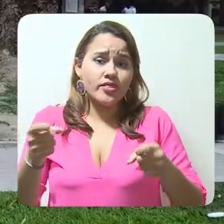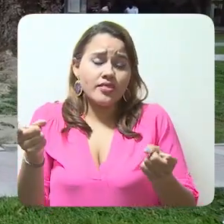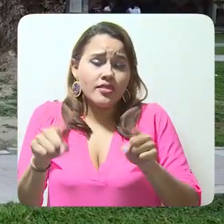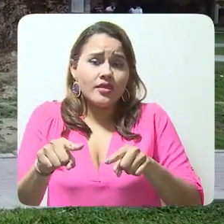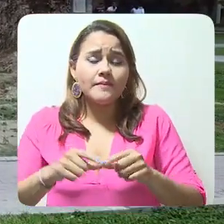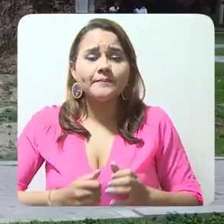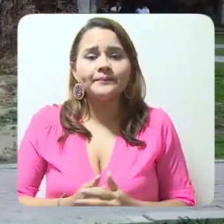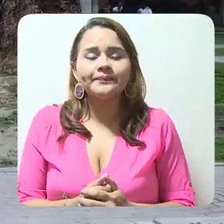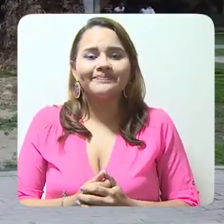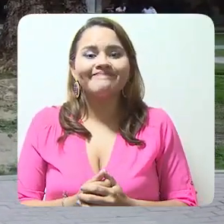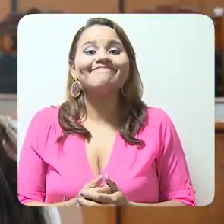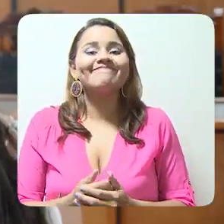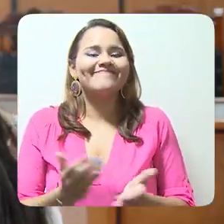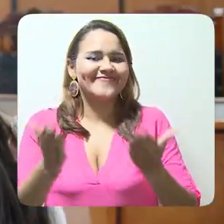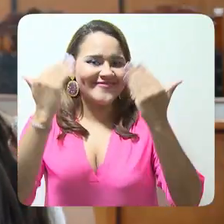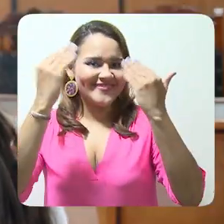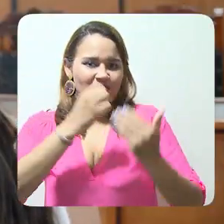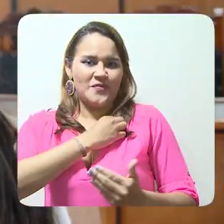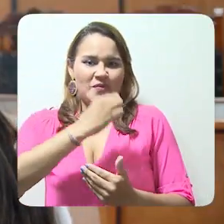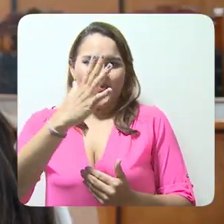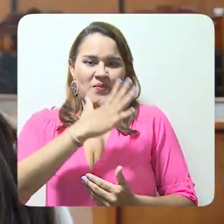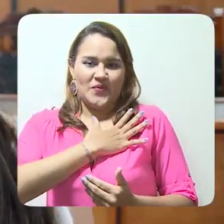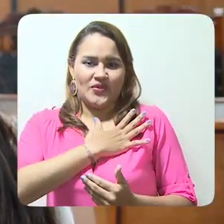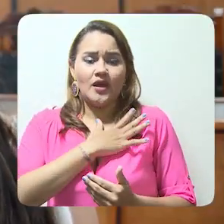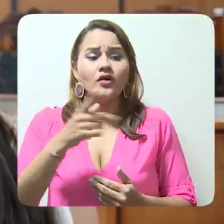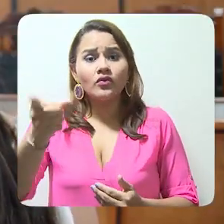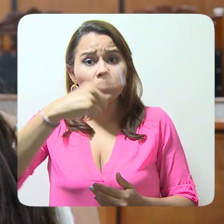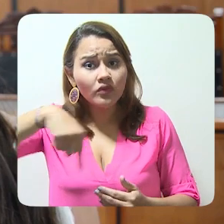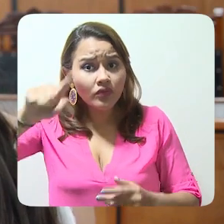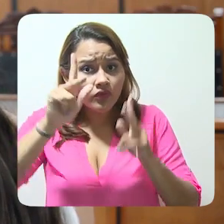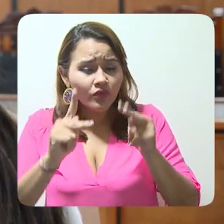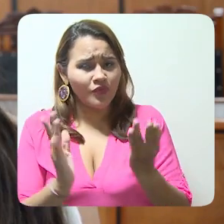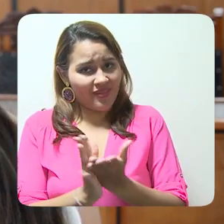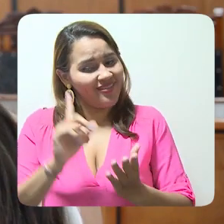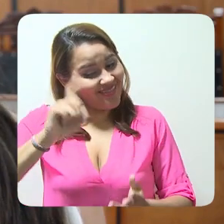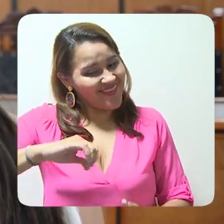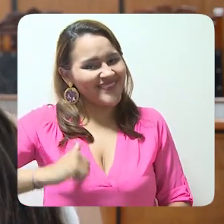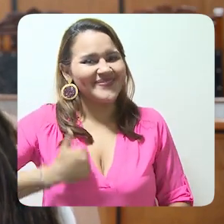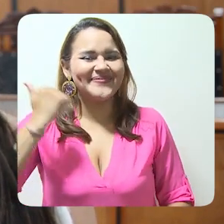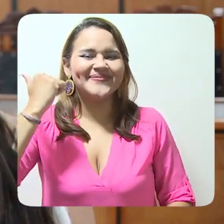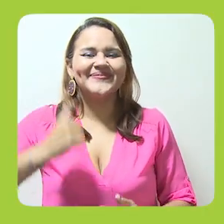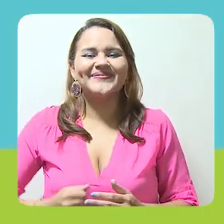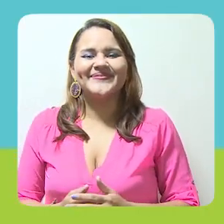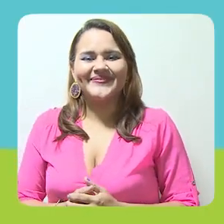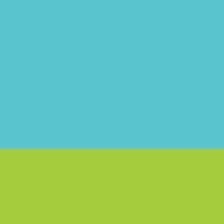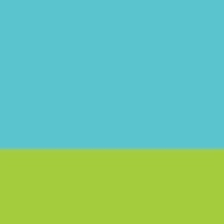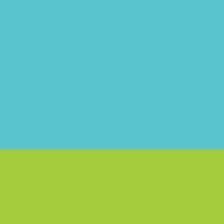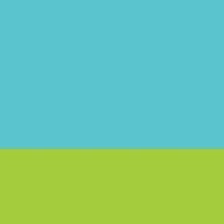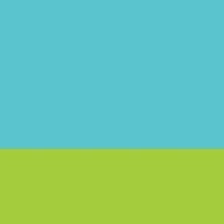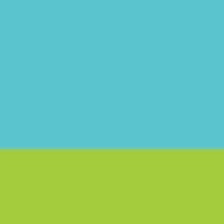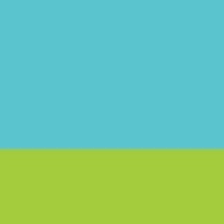académicos del alma mate. La universidad nos está brindando esta oportunidad y nosotros como estudiantes deberíamos aprovecharla.